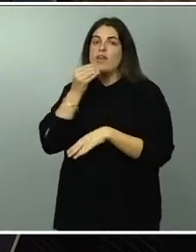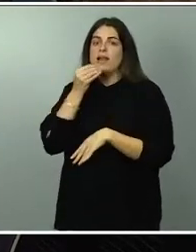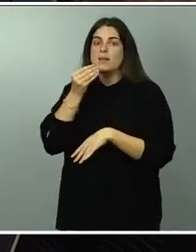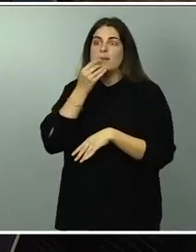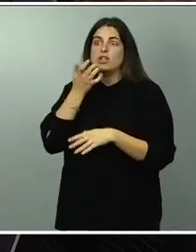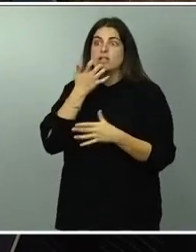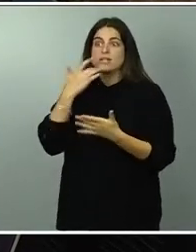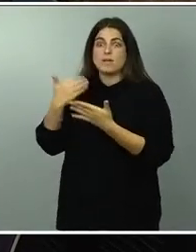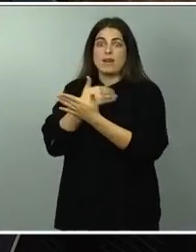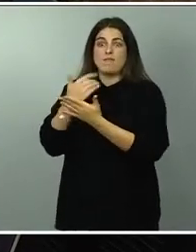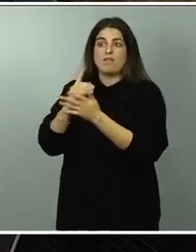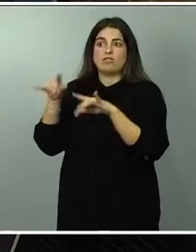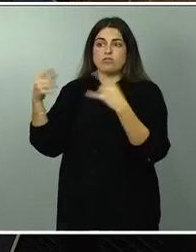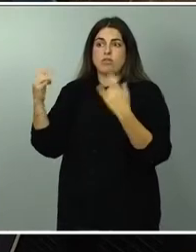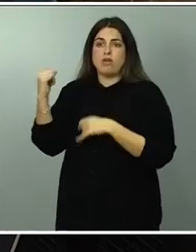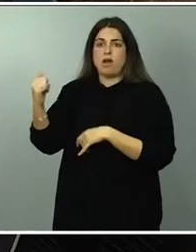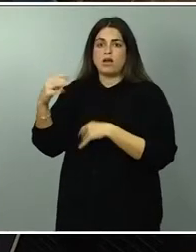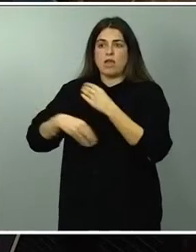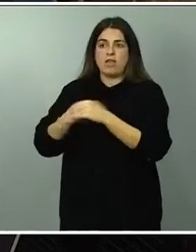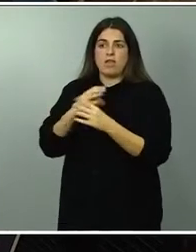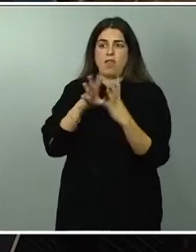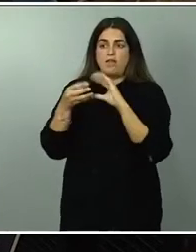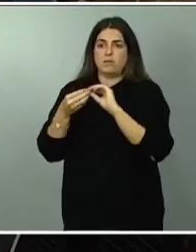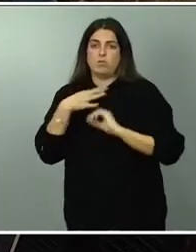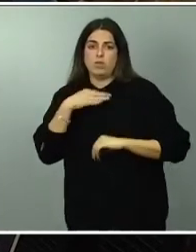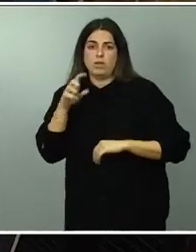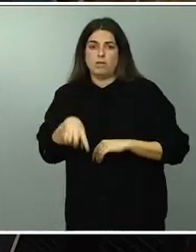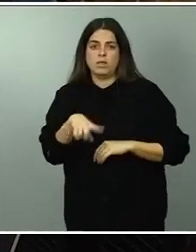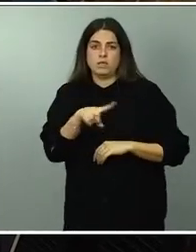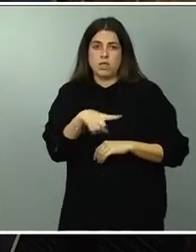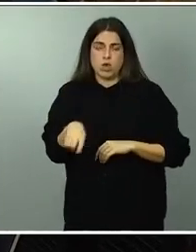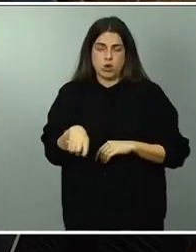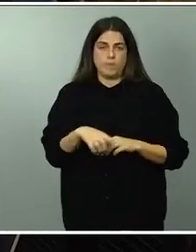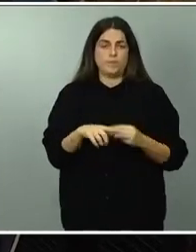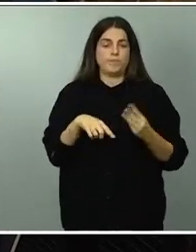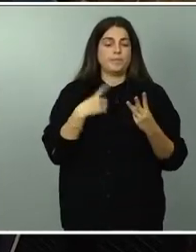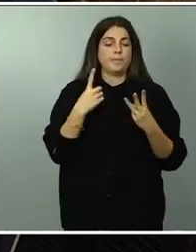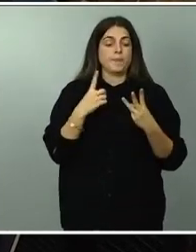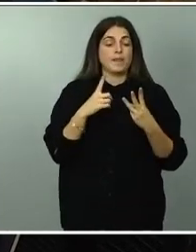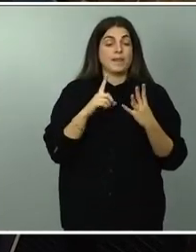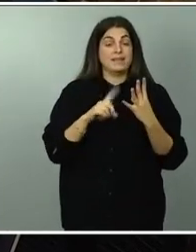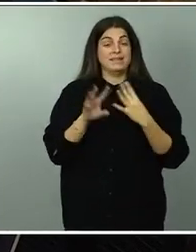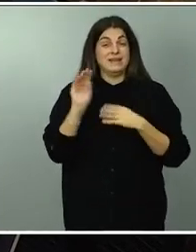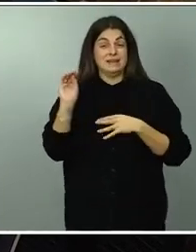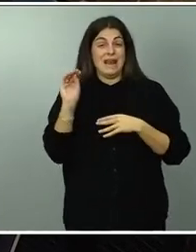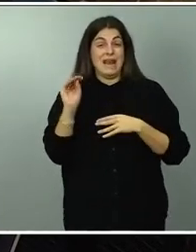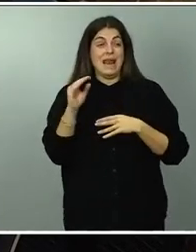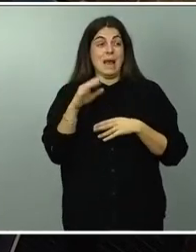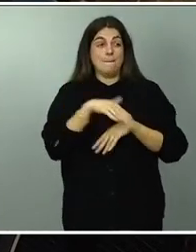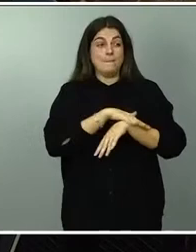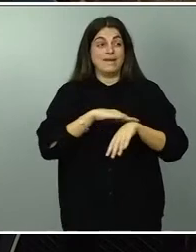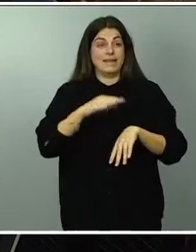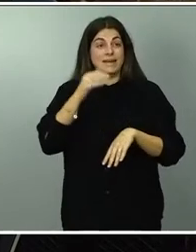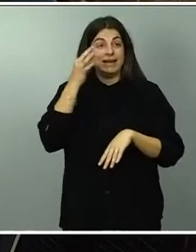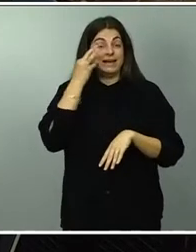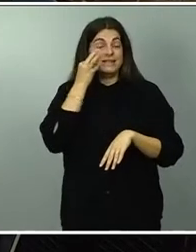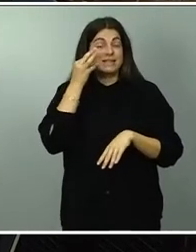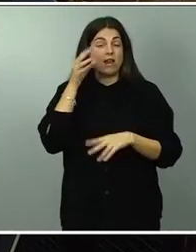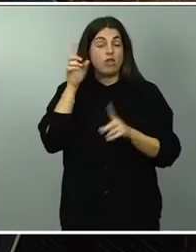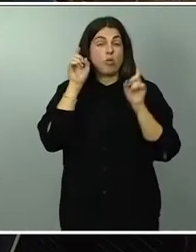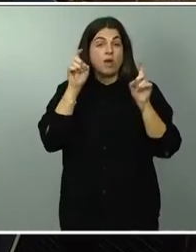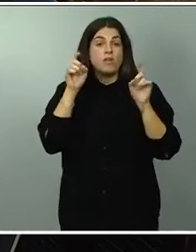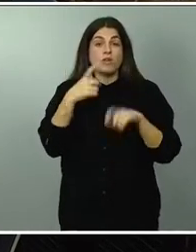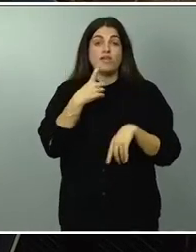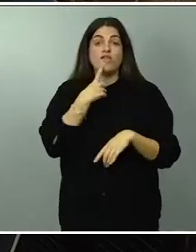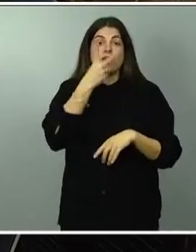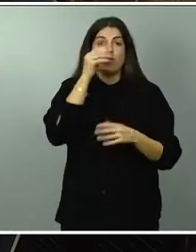a la ministra de educación le quería plantear están haciendo todas este tipo de cuestiones 2.500 millones en becas y demás